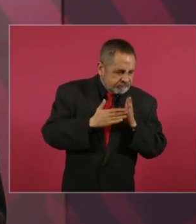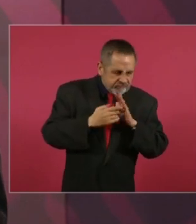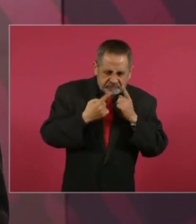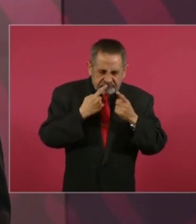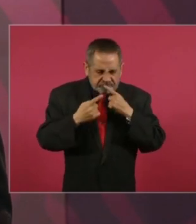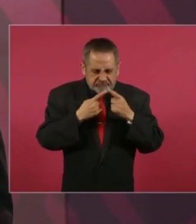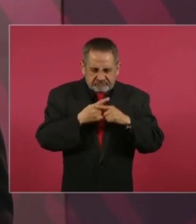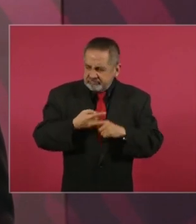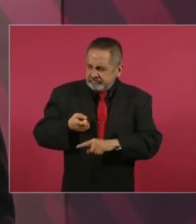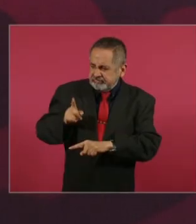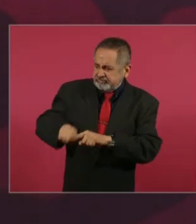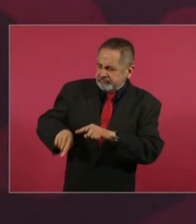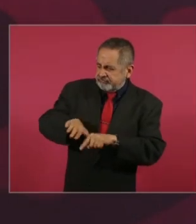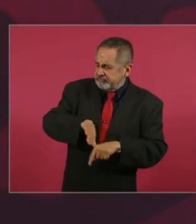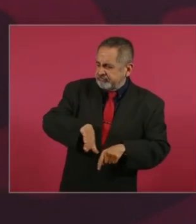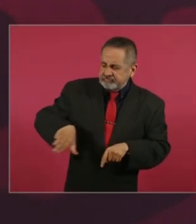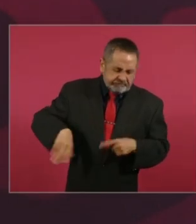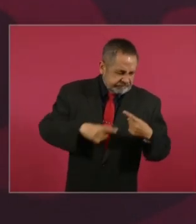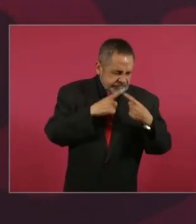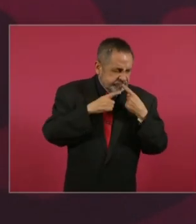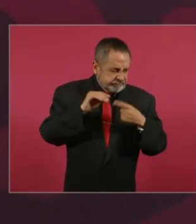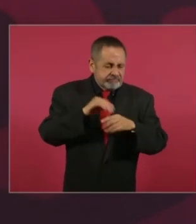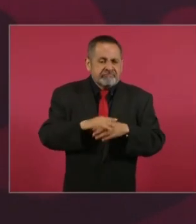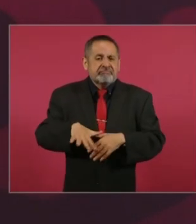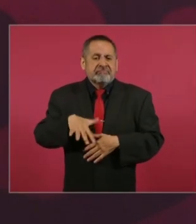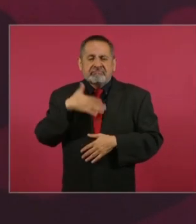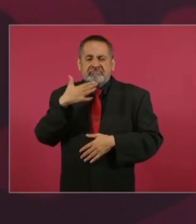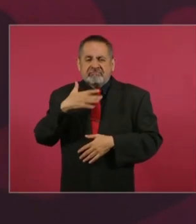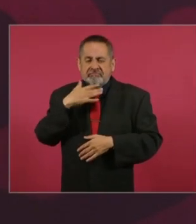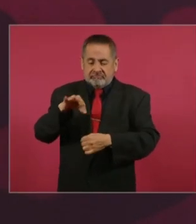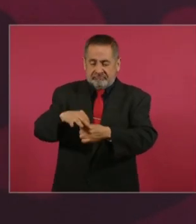de los fraudes electorales.